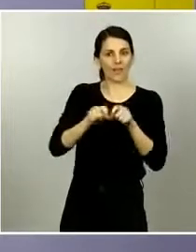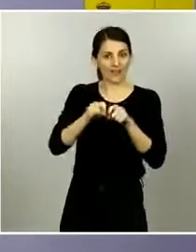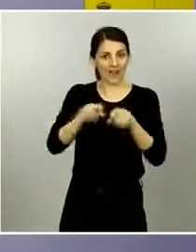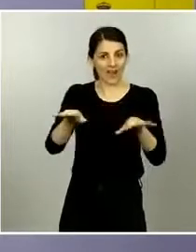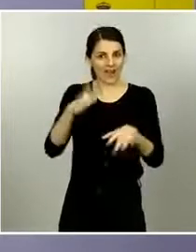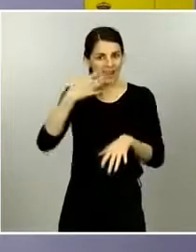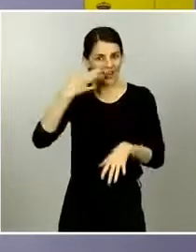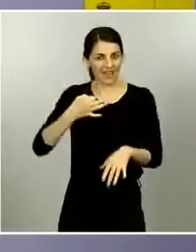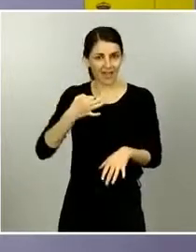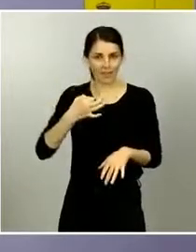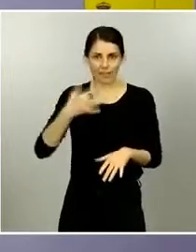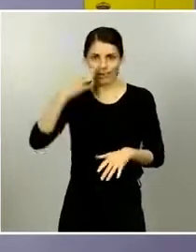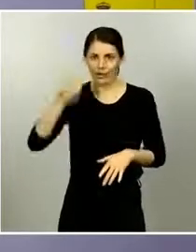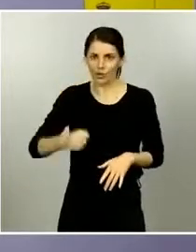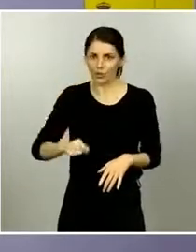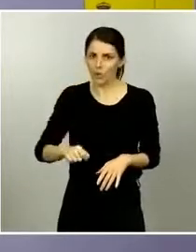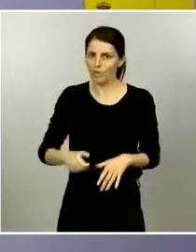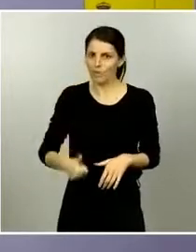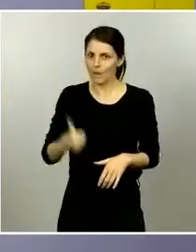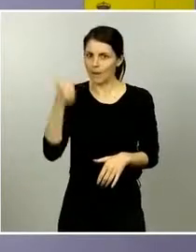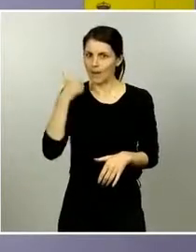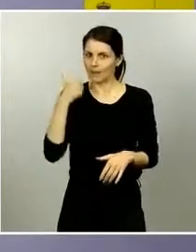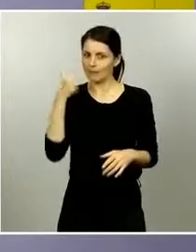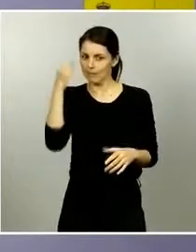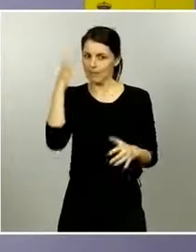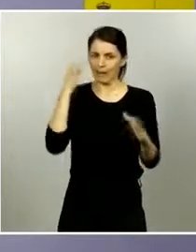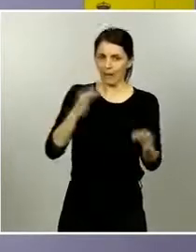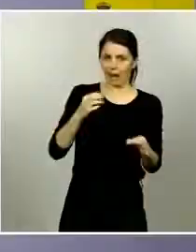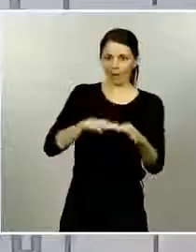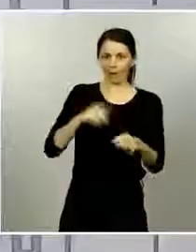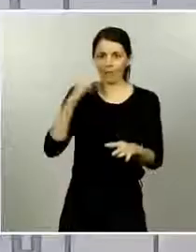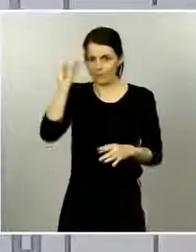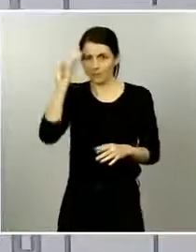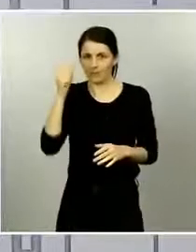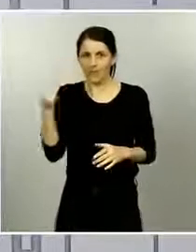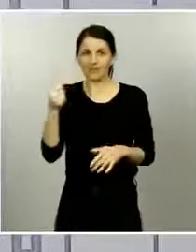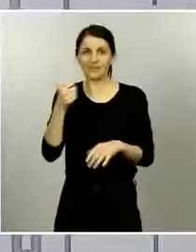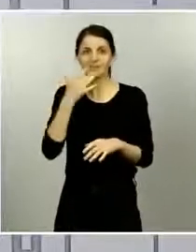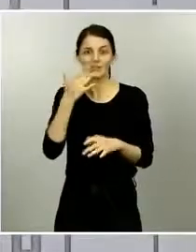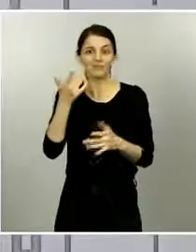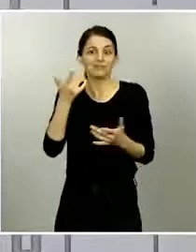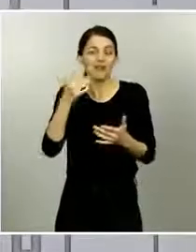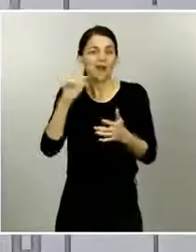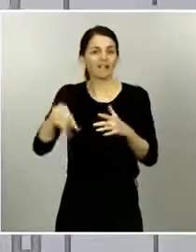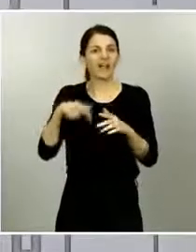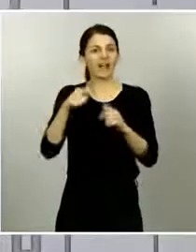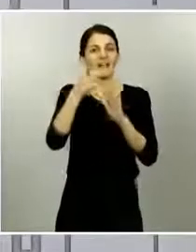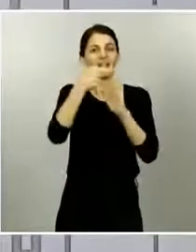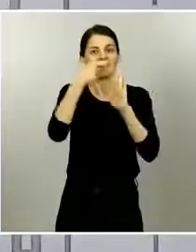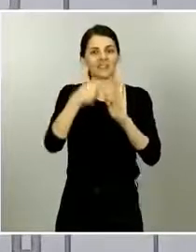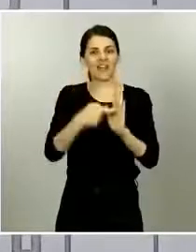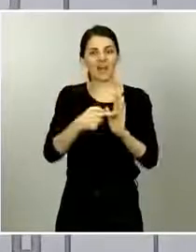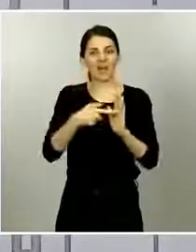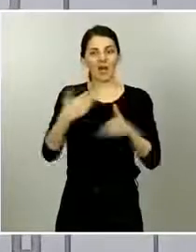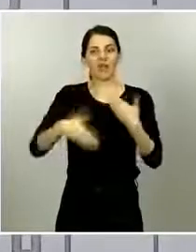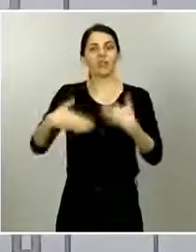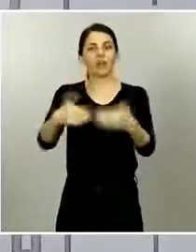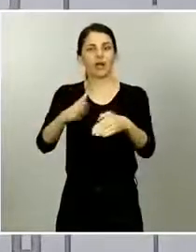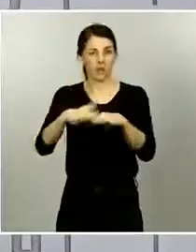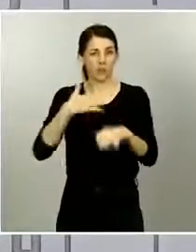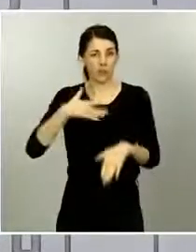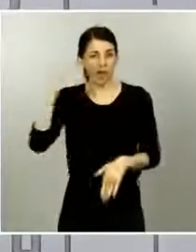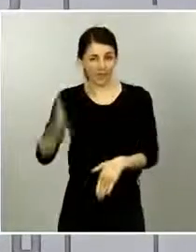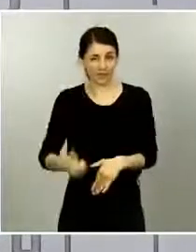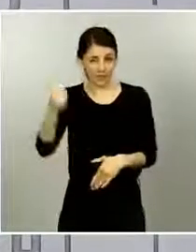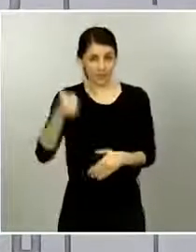el colapso del sistema o el COVID es más dañino de lo que se cree y se volvería a colapsar la sanidad si se acelera la